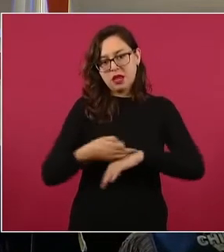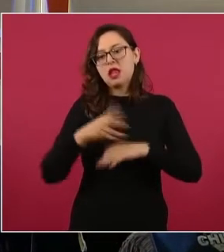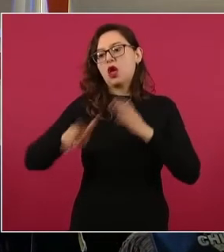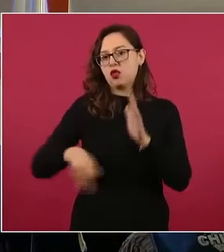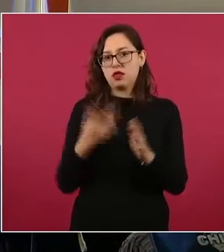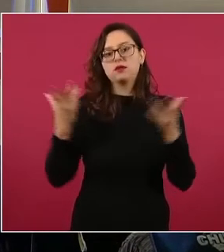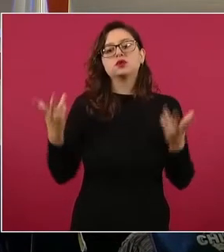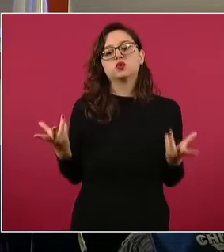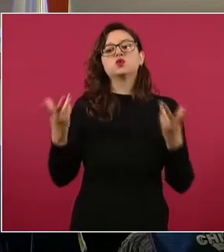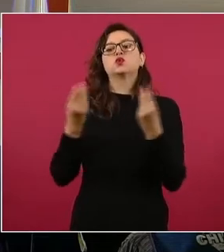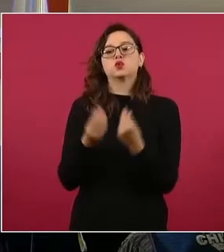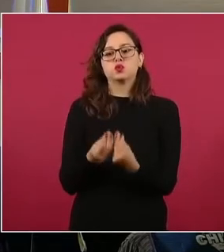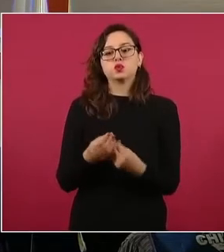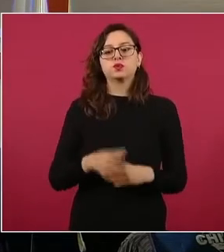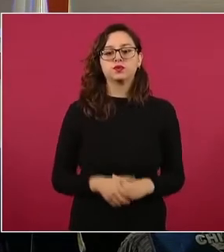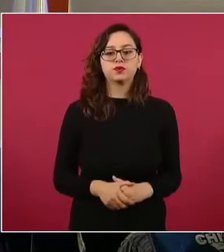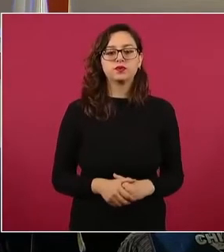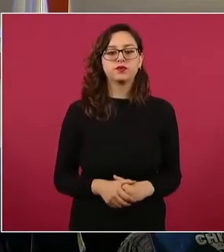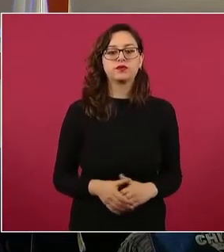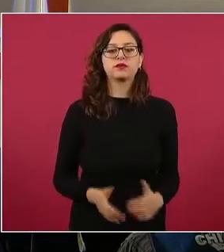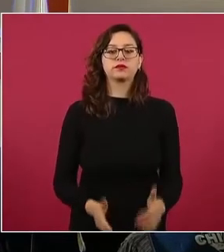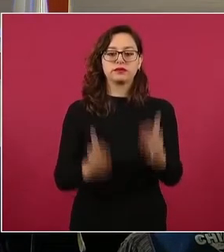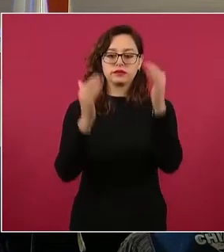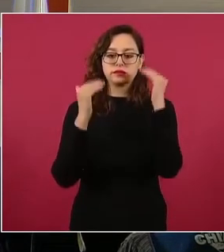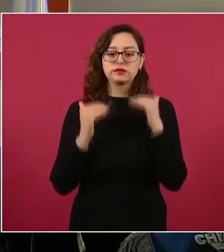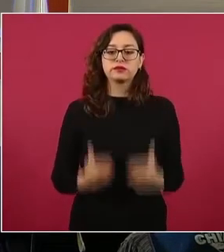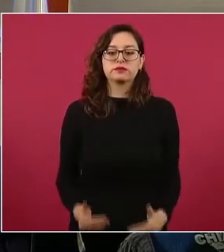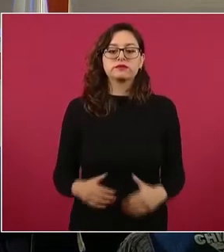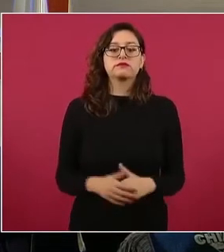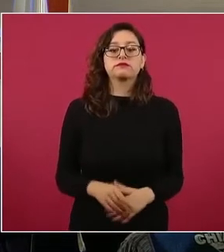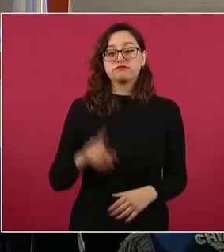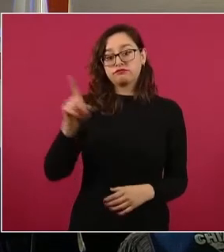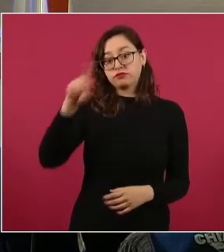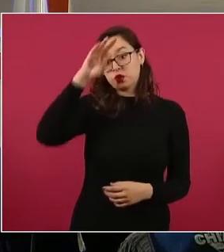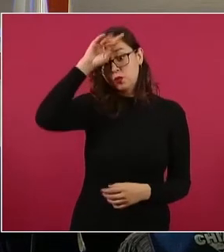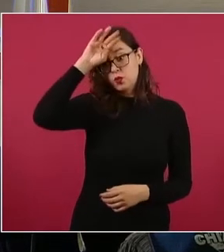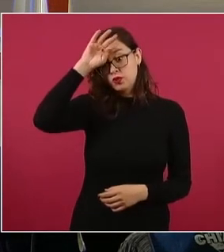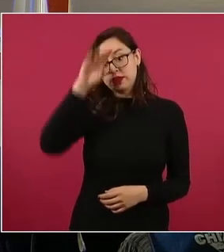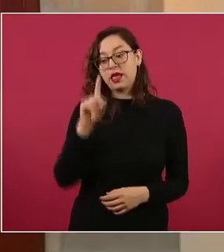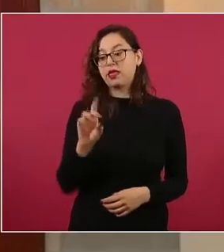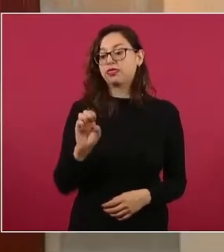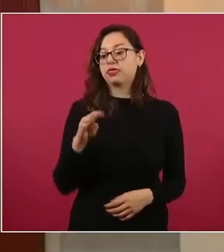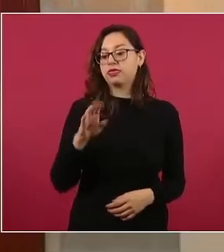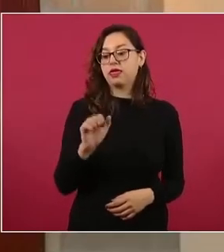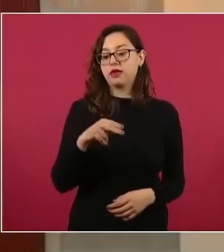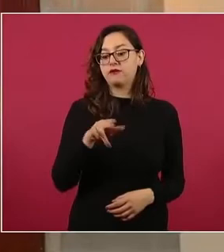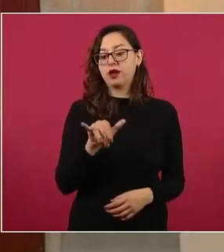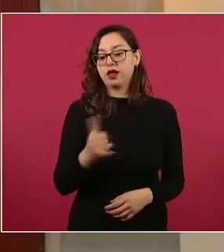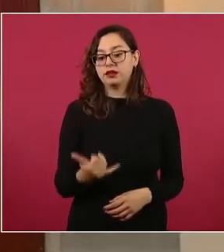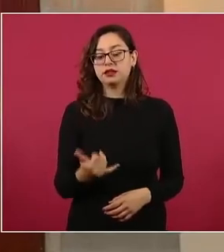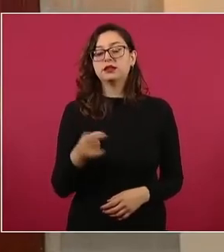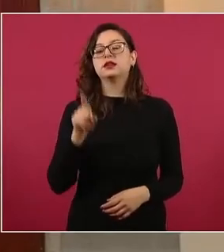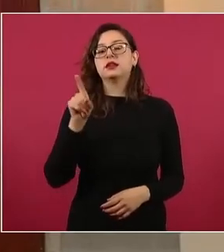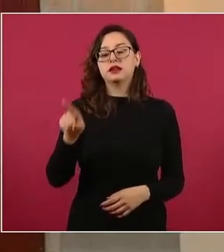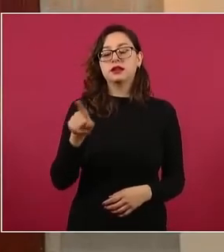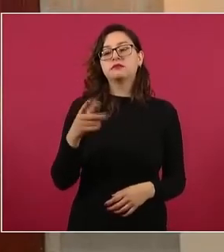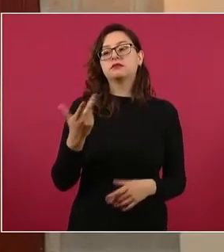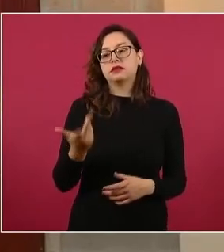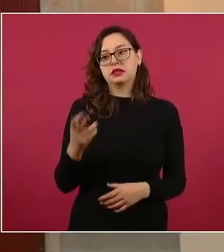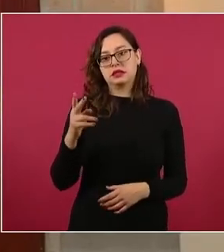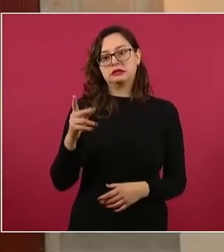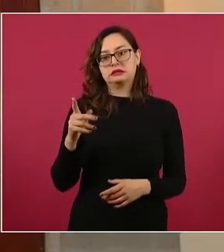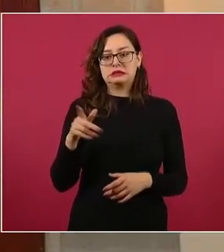fueron localizados. Dándole seguimiento al caso de Devani, Susana, Escobar Basaldúa en Nuevo León,